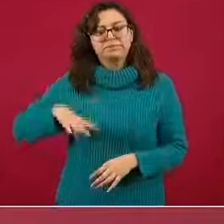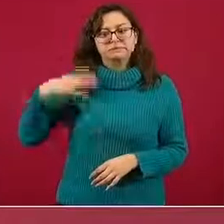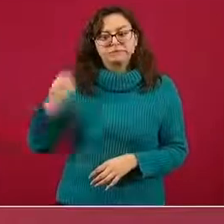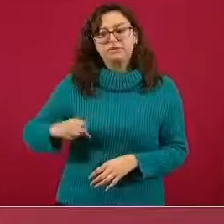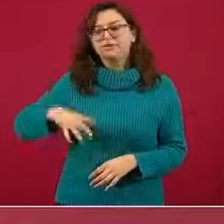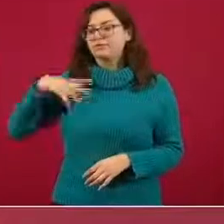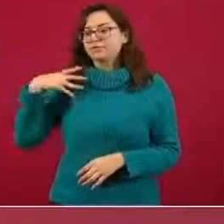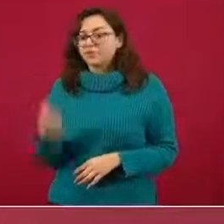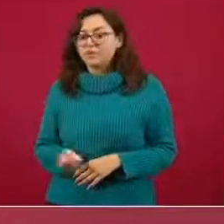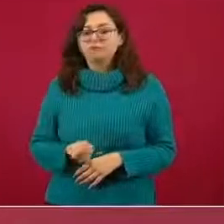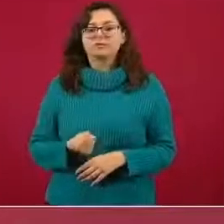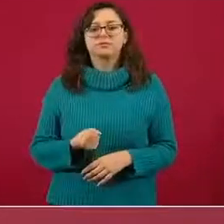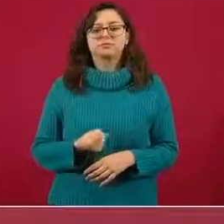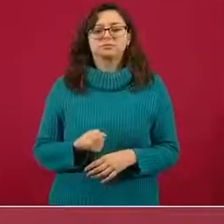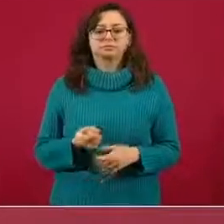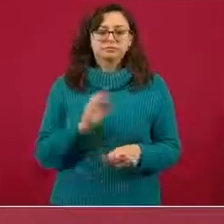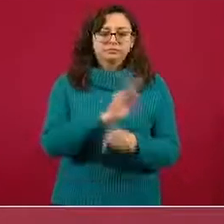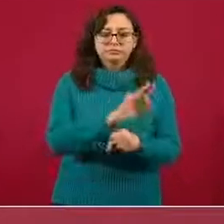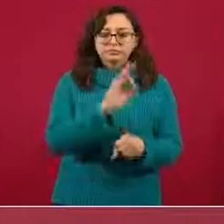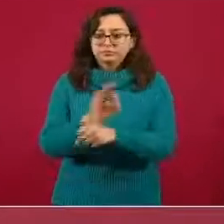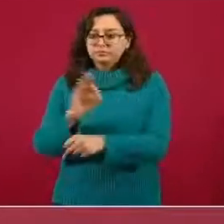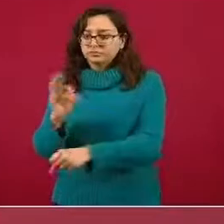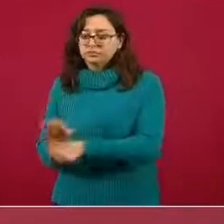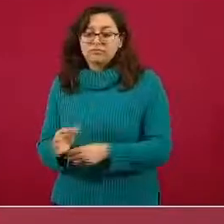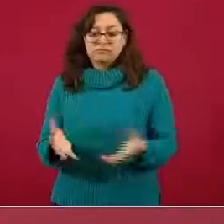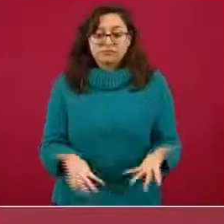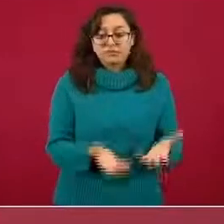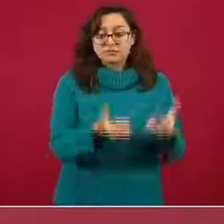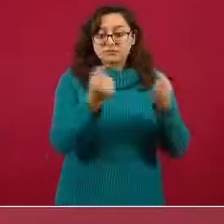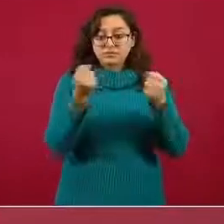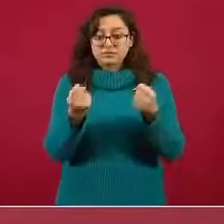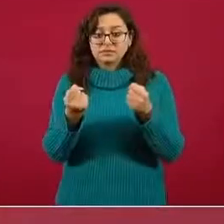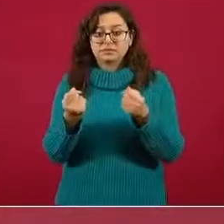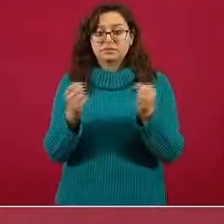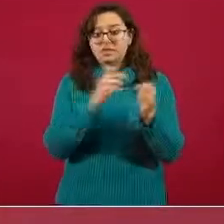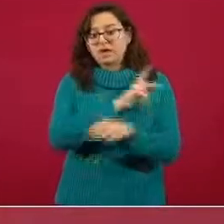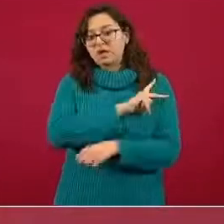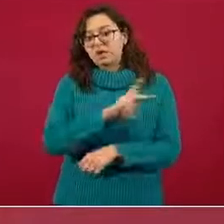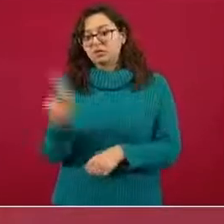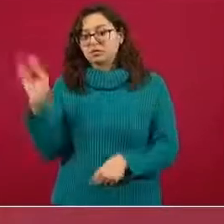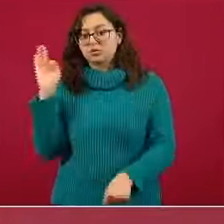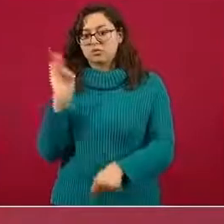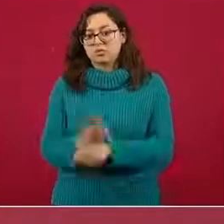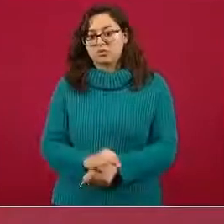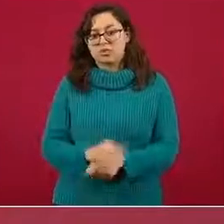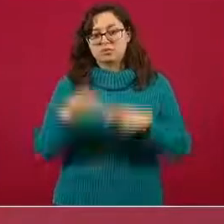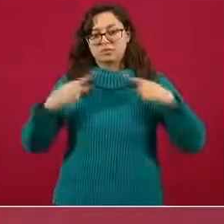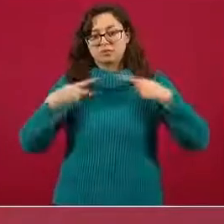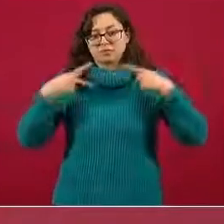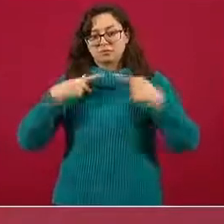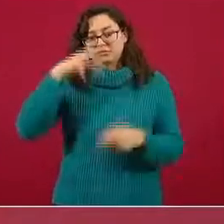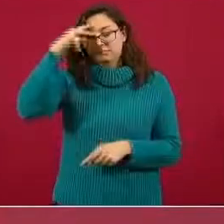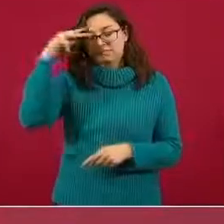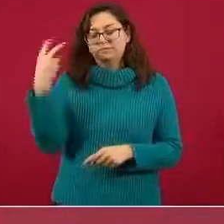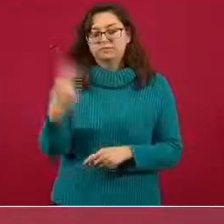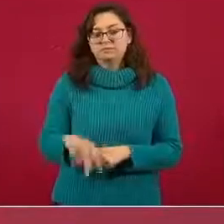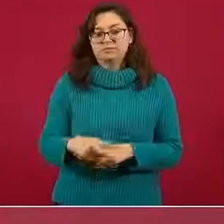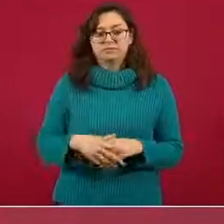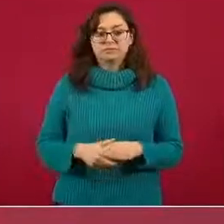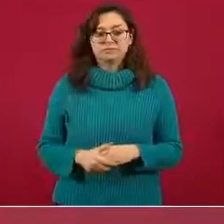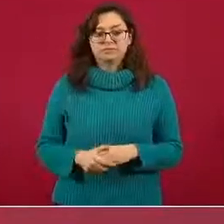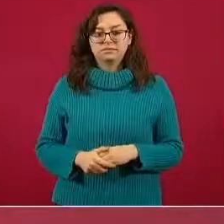de protección, de salvación para las mexicanas y los mexicanos que han necesitado esta atención.